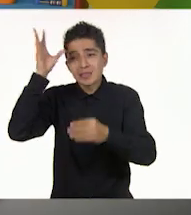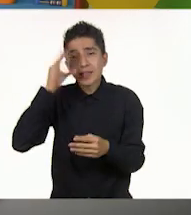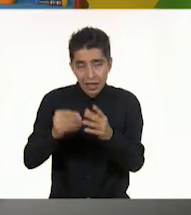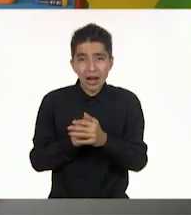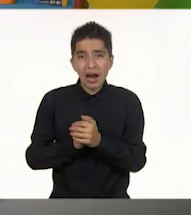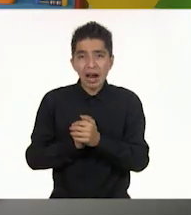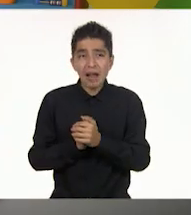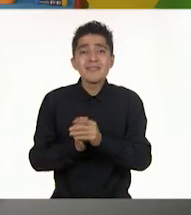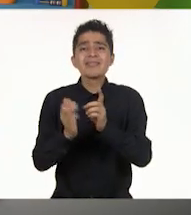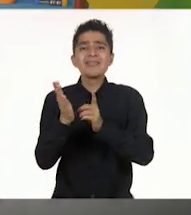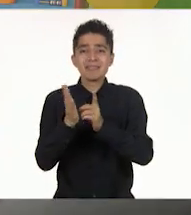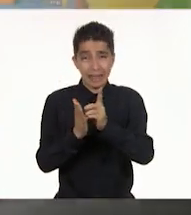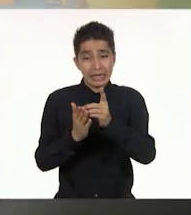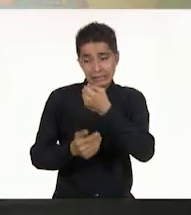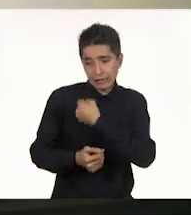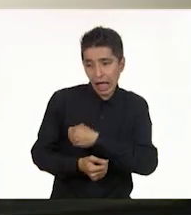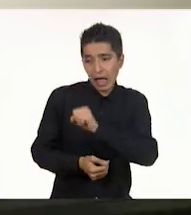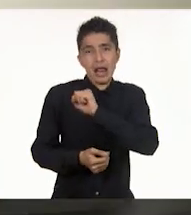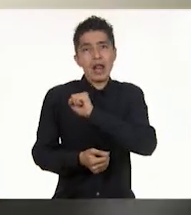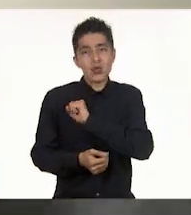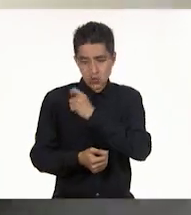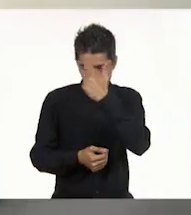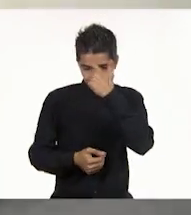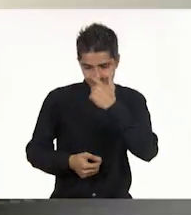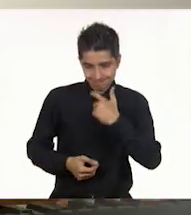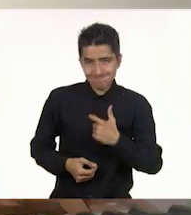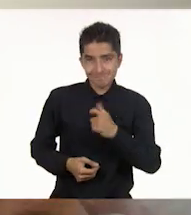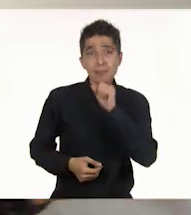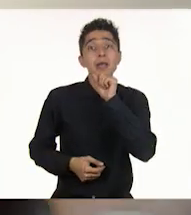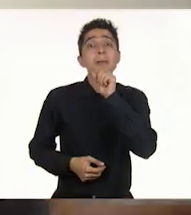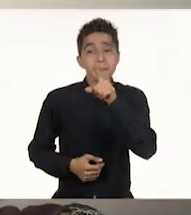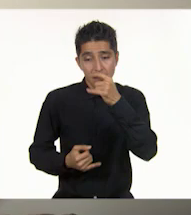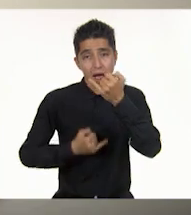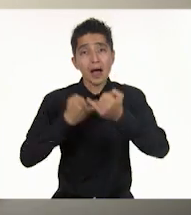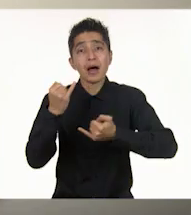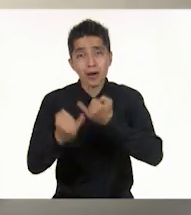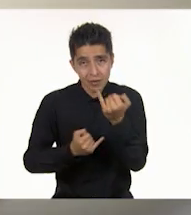derecho a estar sano y también a jugar.